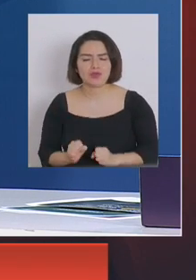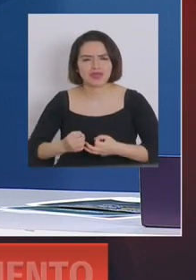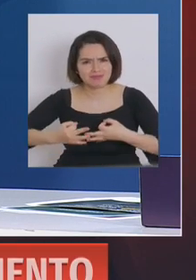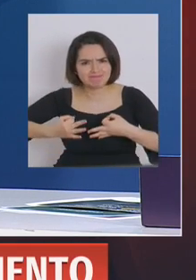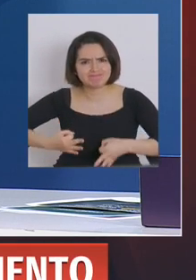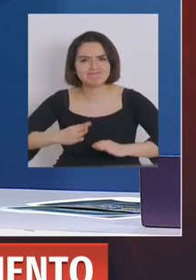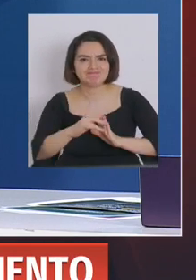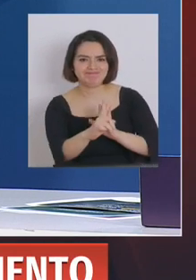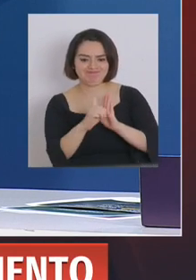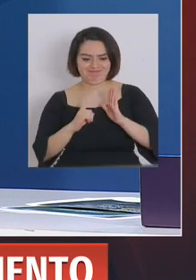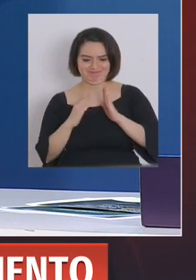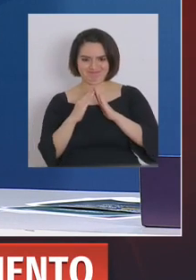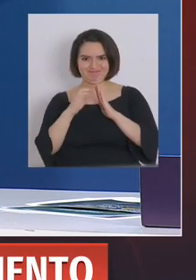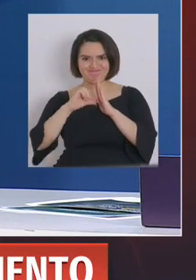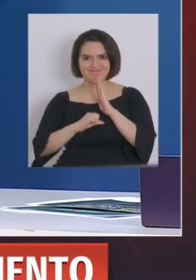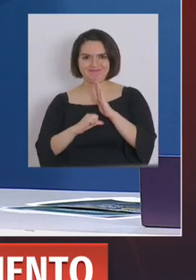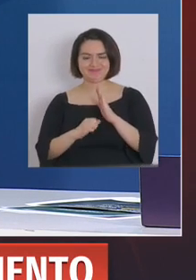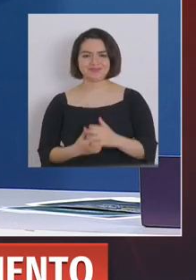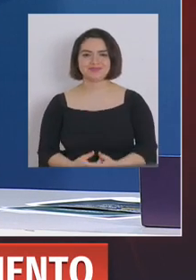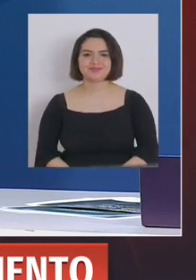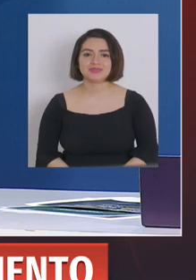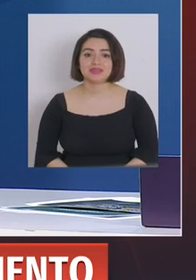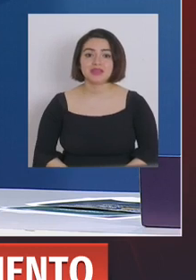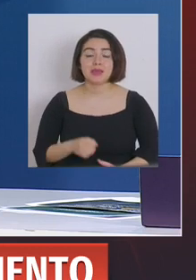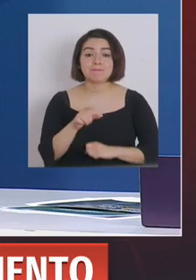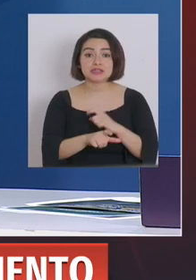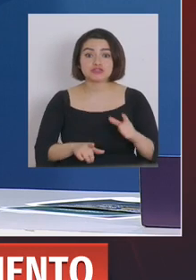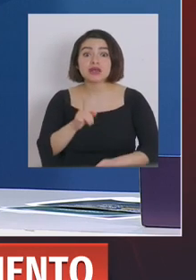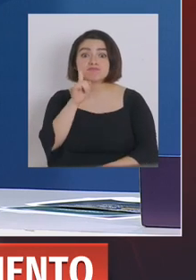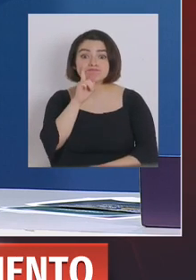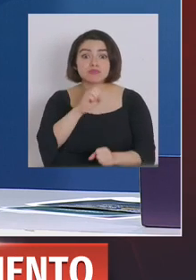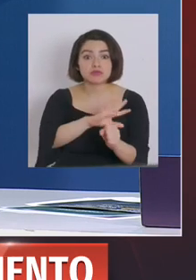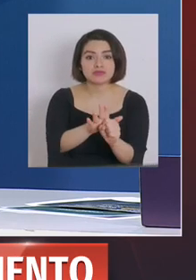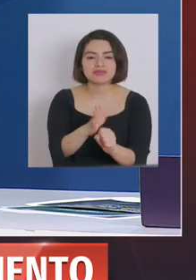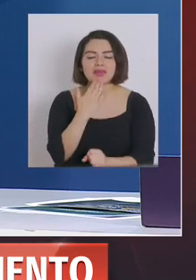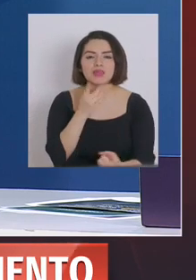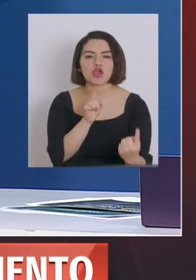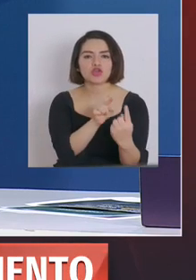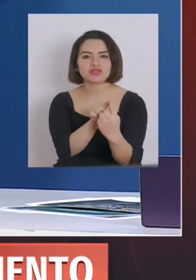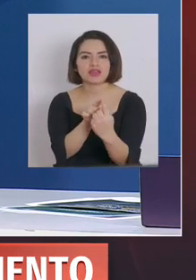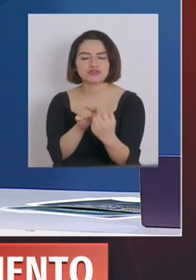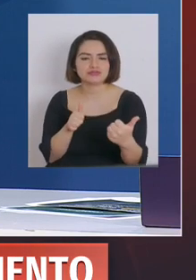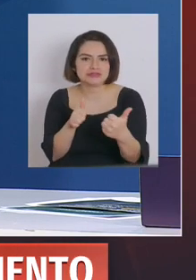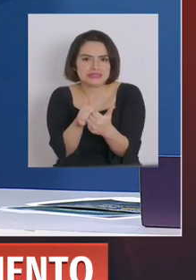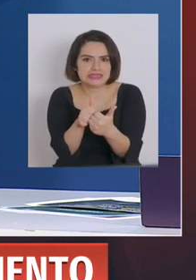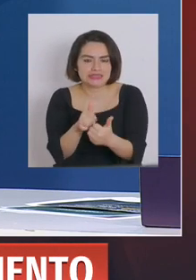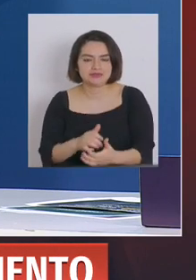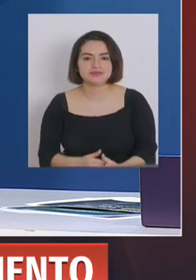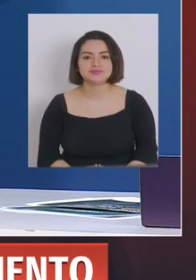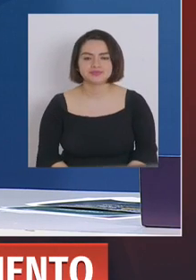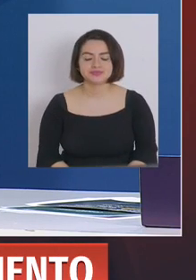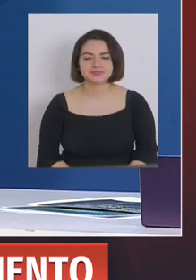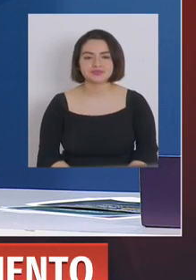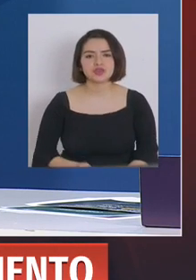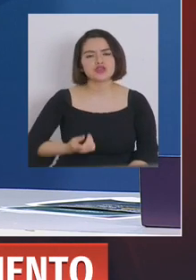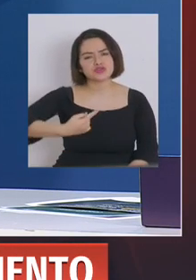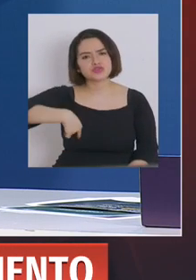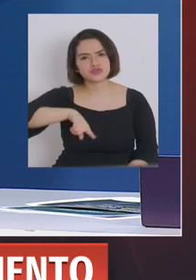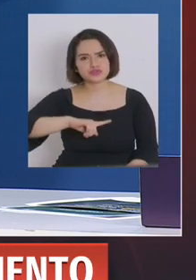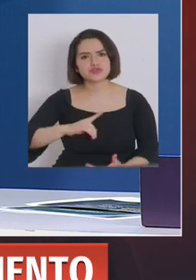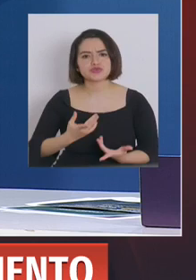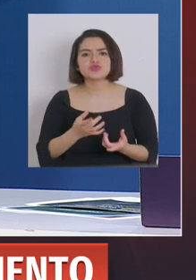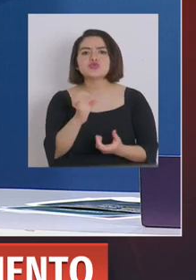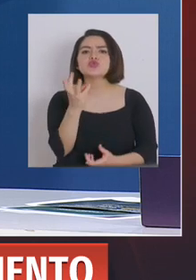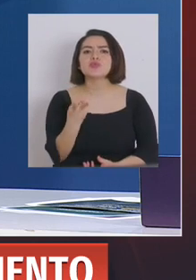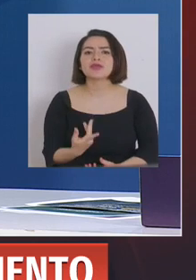un aislamiento efectivo, tanto en los casos confirmados como en los contactos estrechos. Y es por eso que estamos fortaleciendo el número de